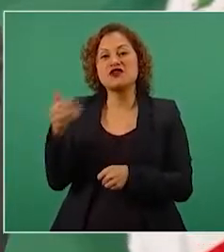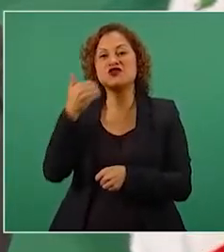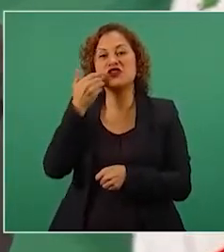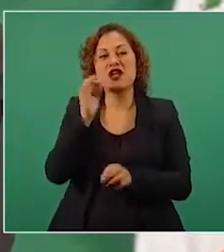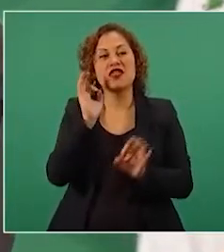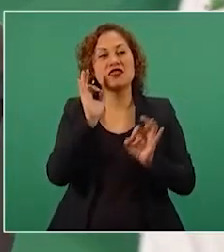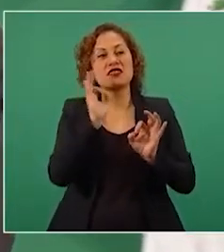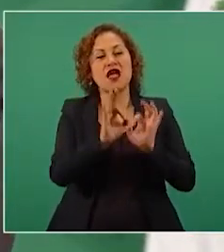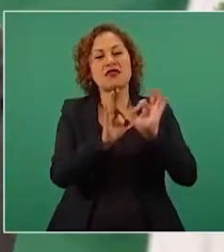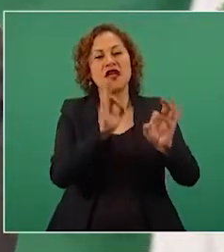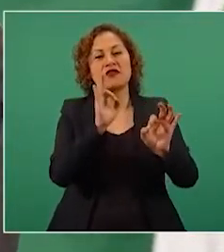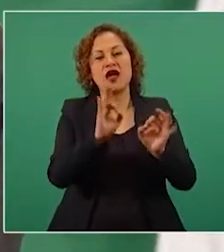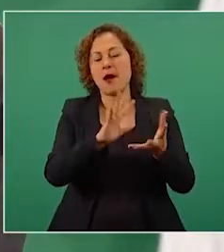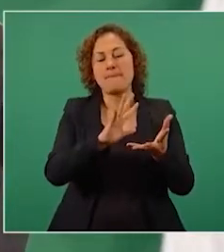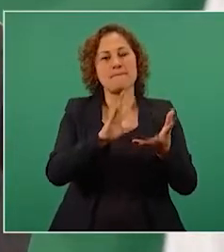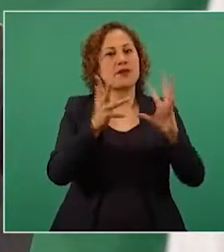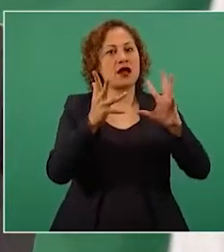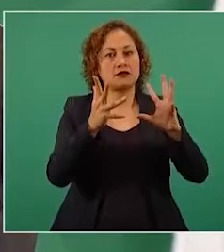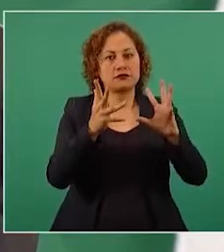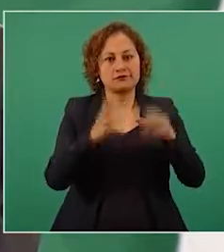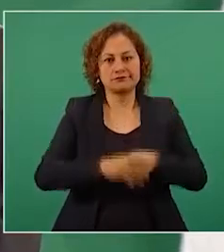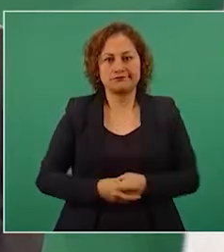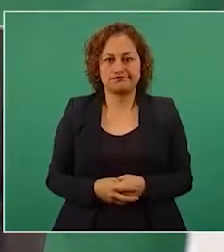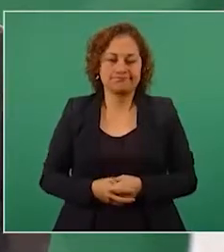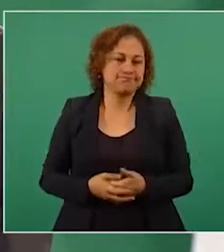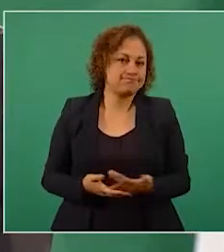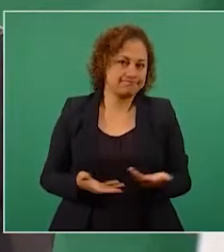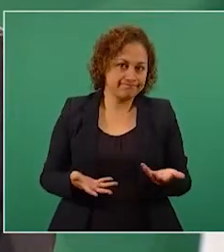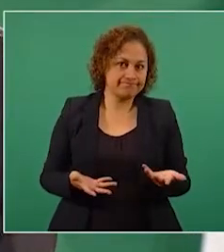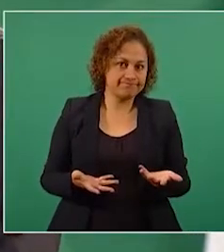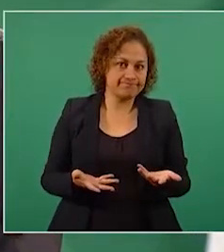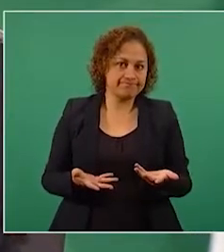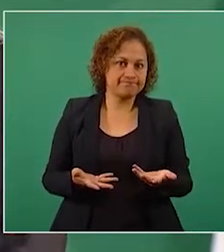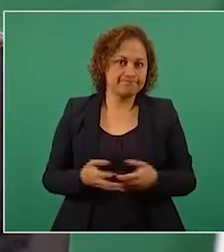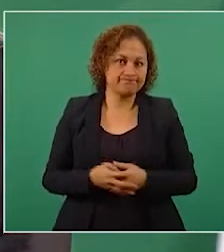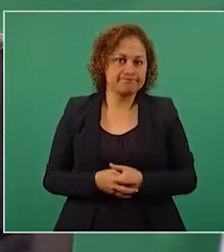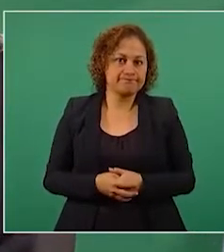orden legal,